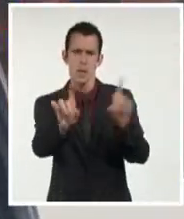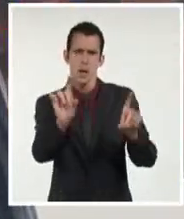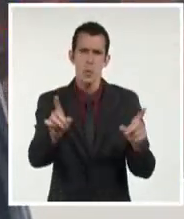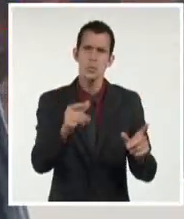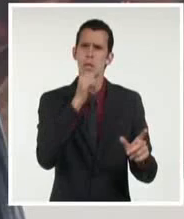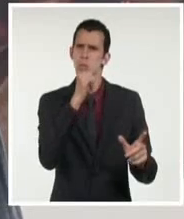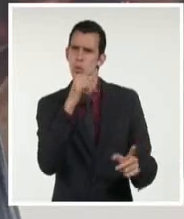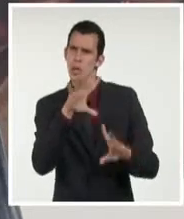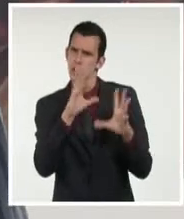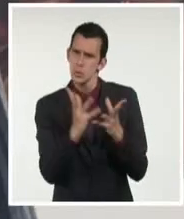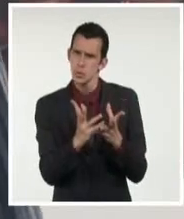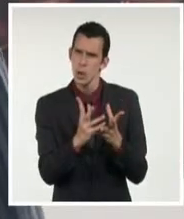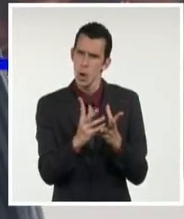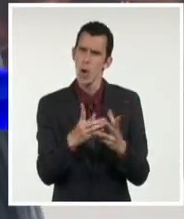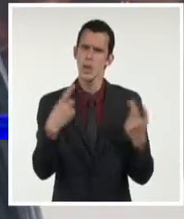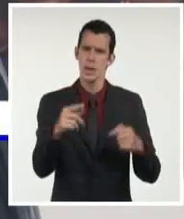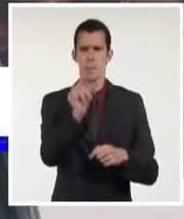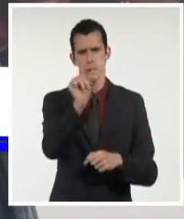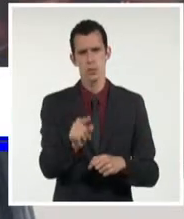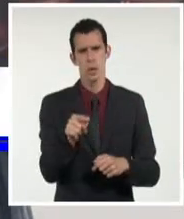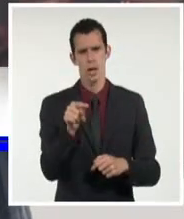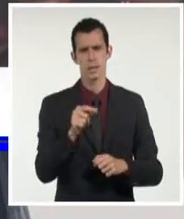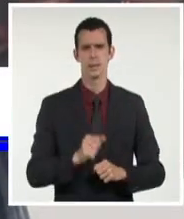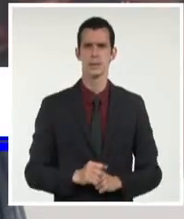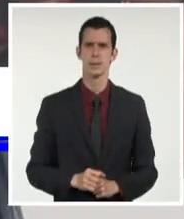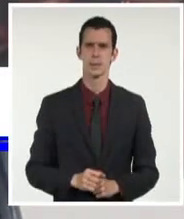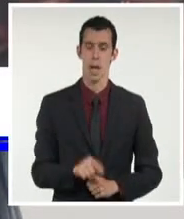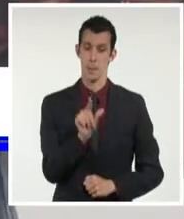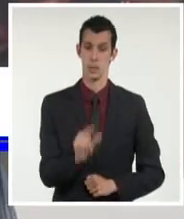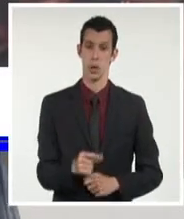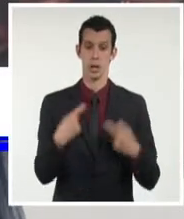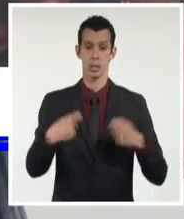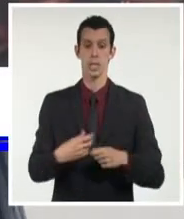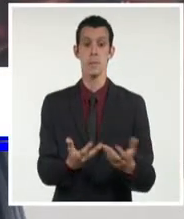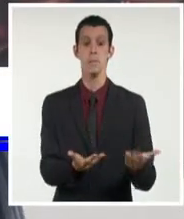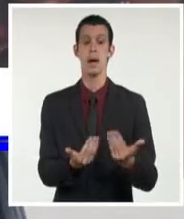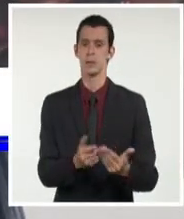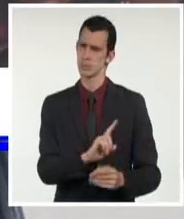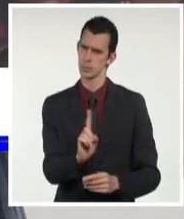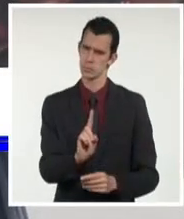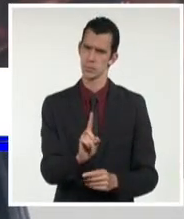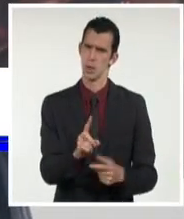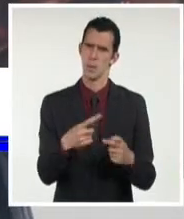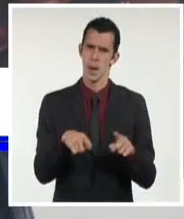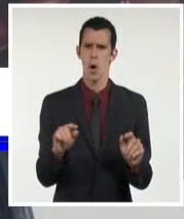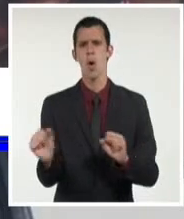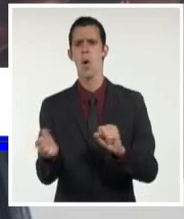que sin ser autoridades electorales tienen facultades para